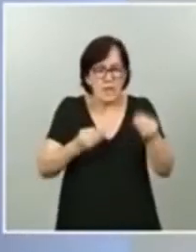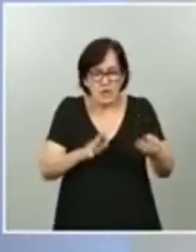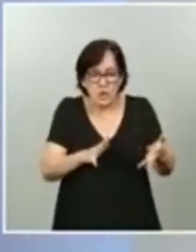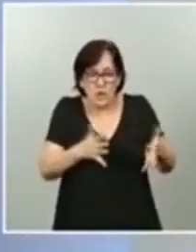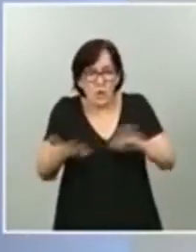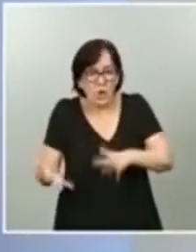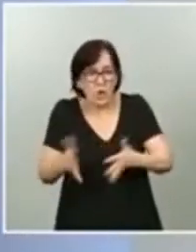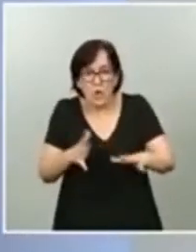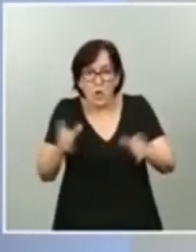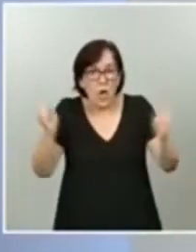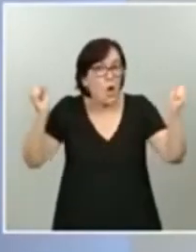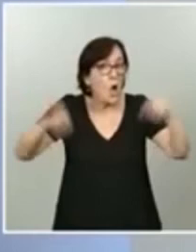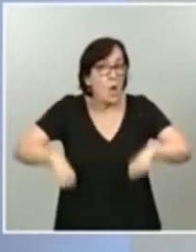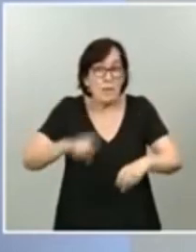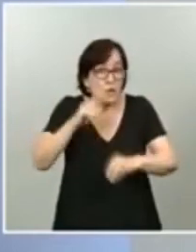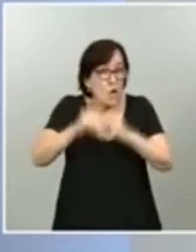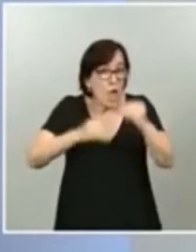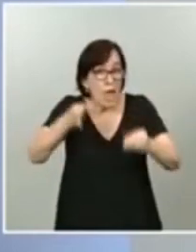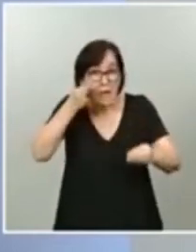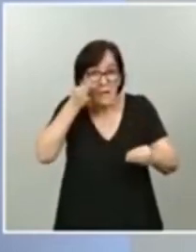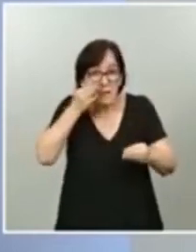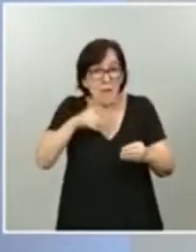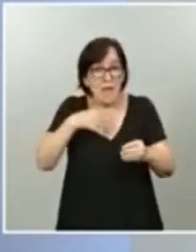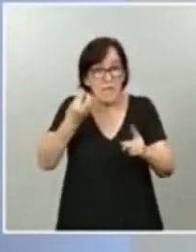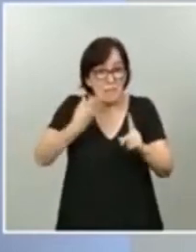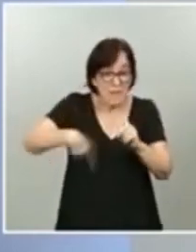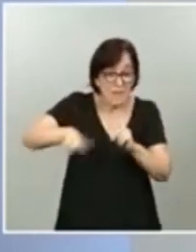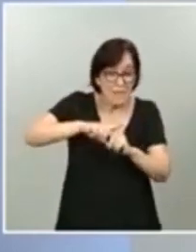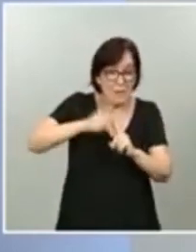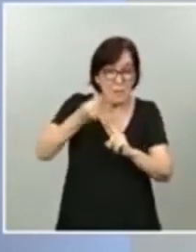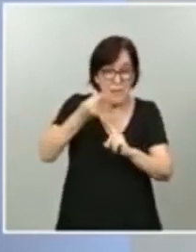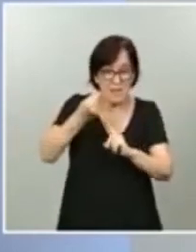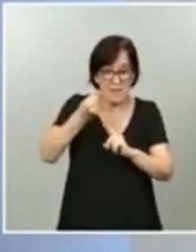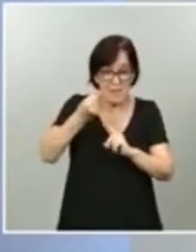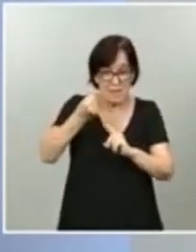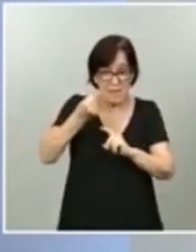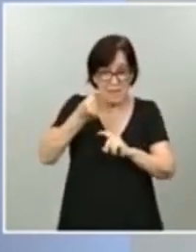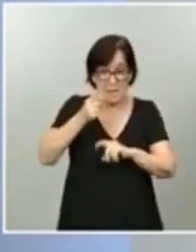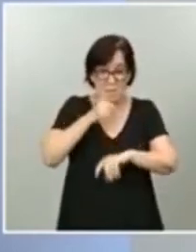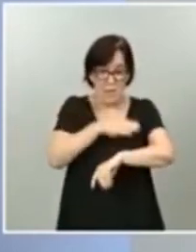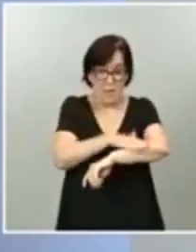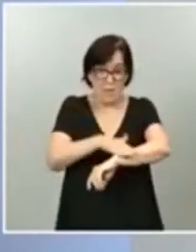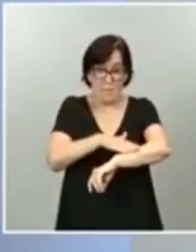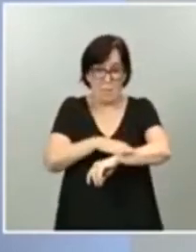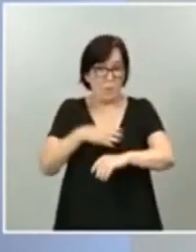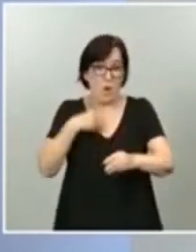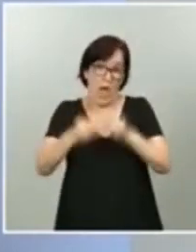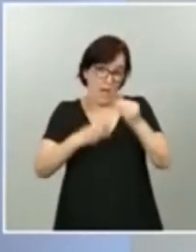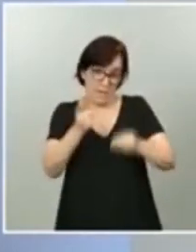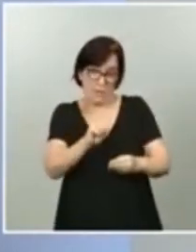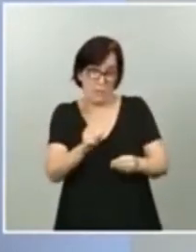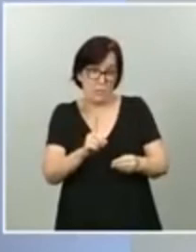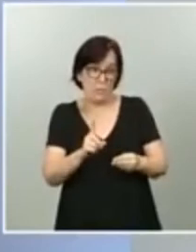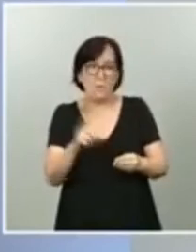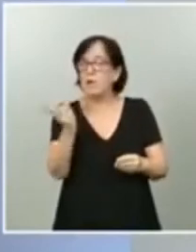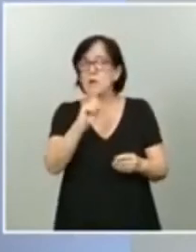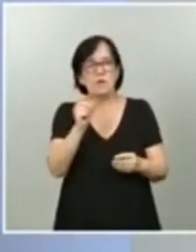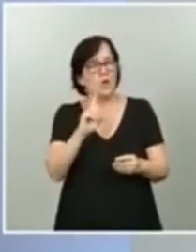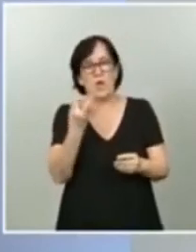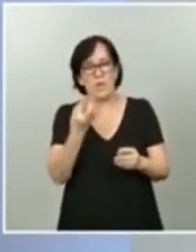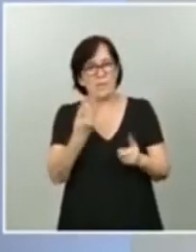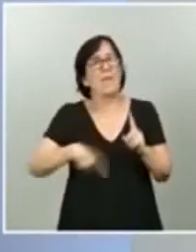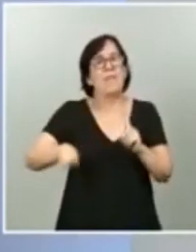y les tocaría devolver el dinero a la Administración por no haberlo ejecutado, pues no lo tengan que devolver,